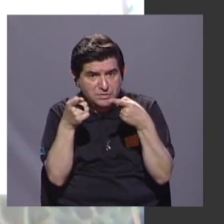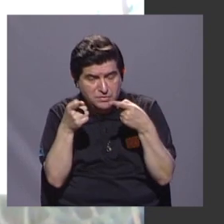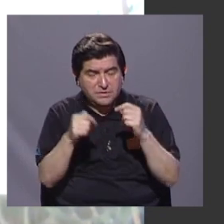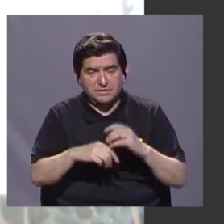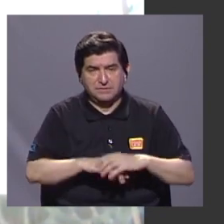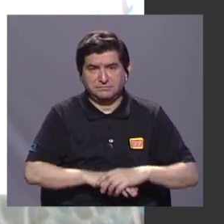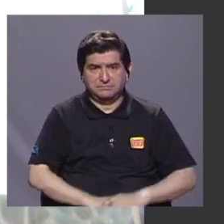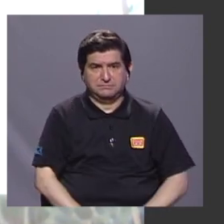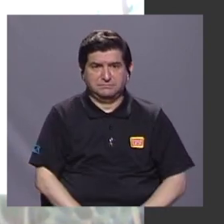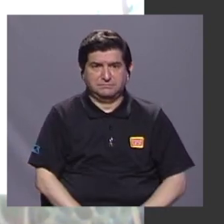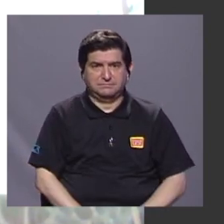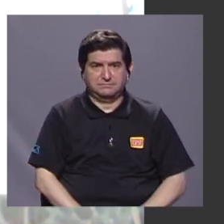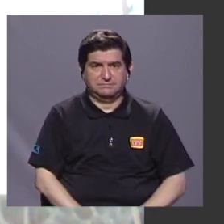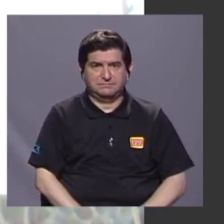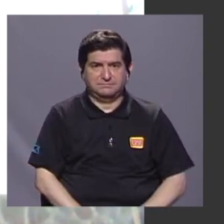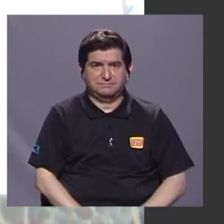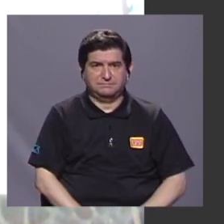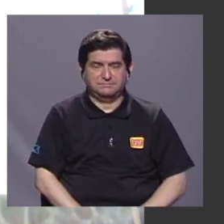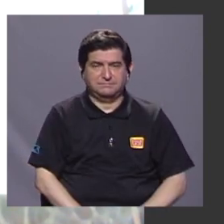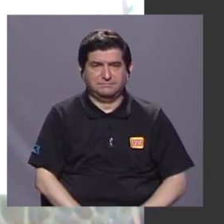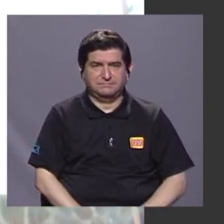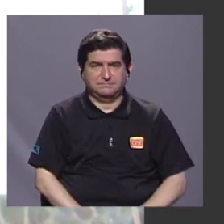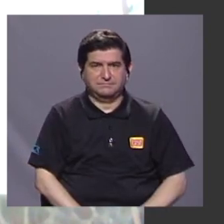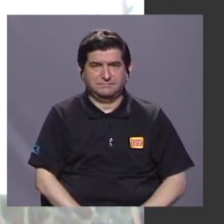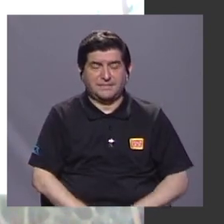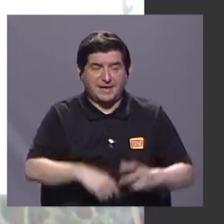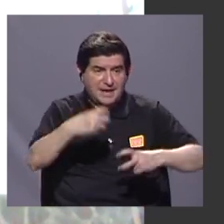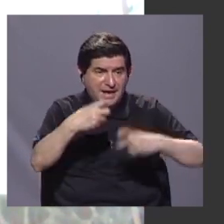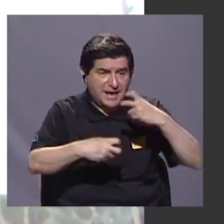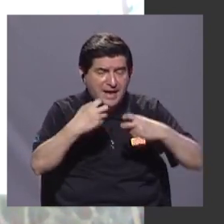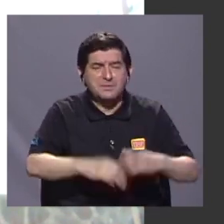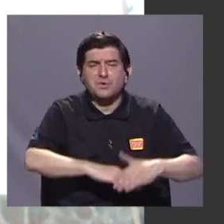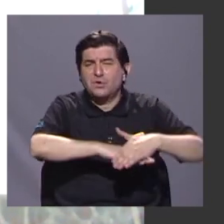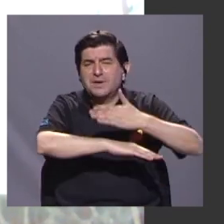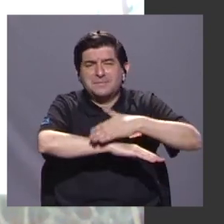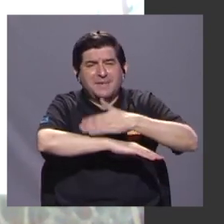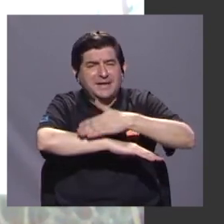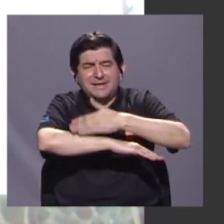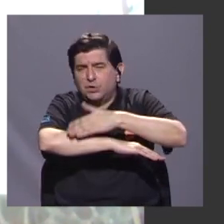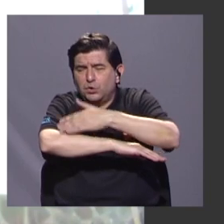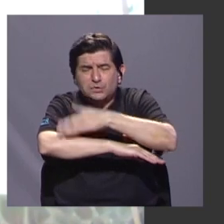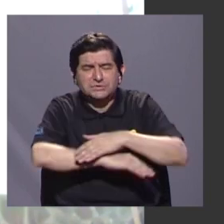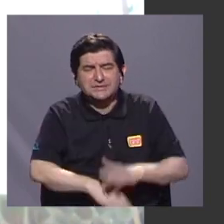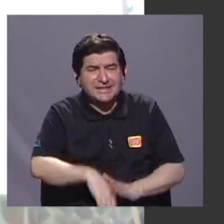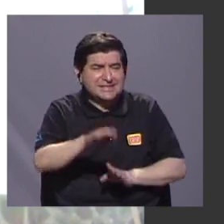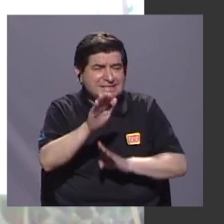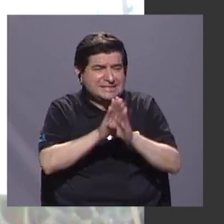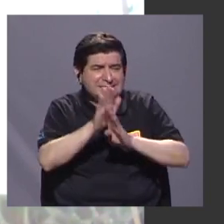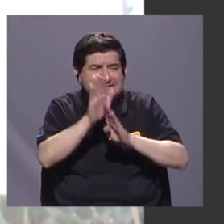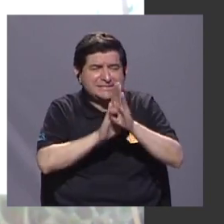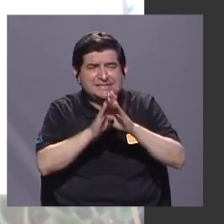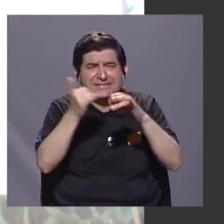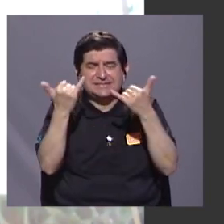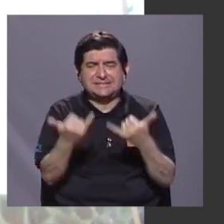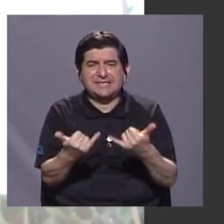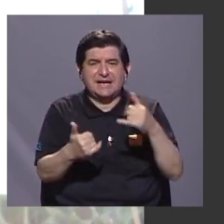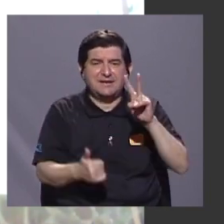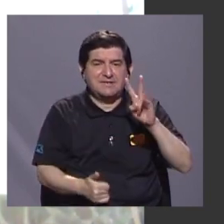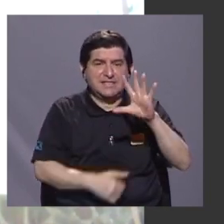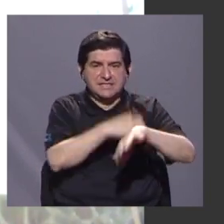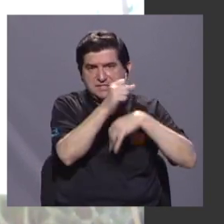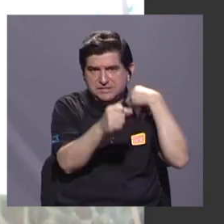Porque el problema en área costera es que se está desarrollando desde hace 25